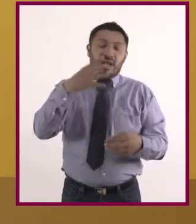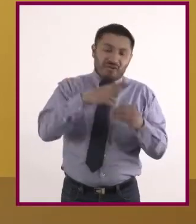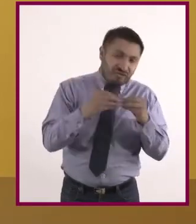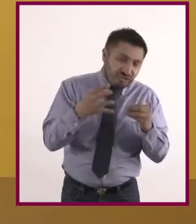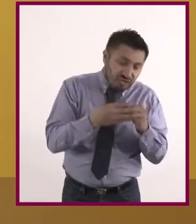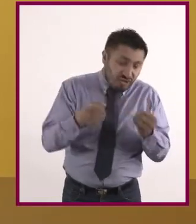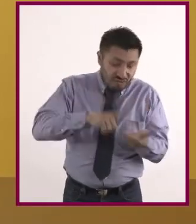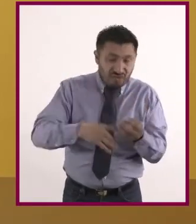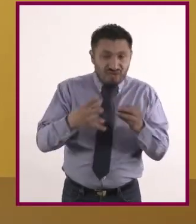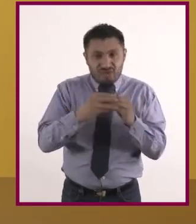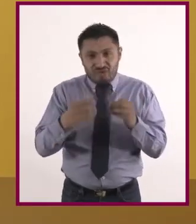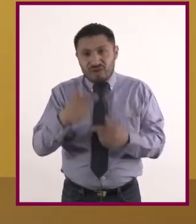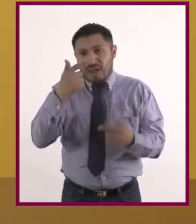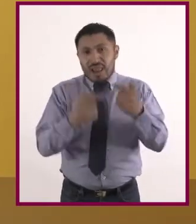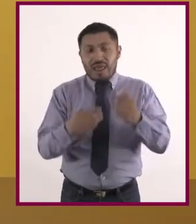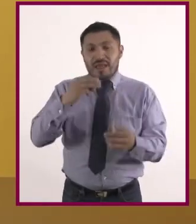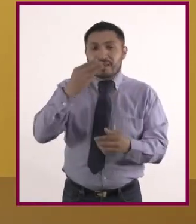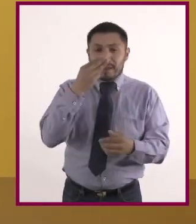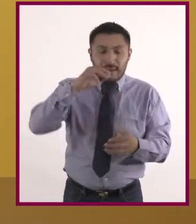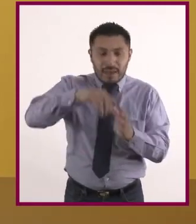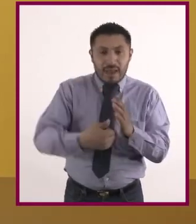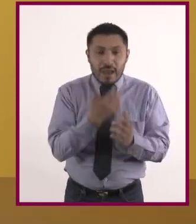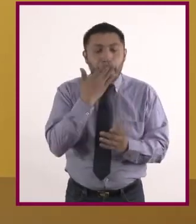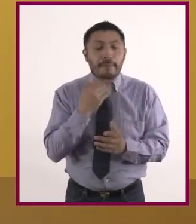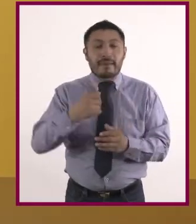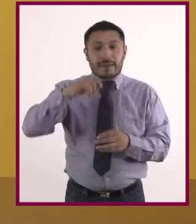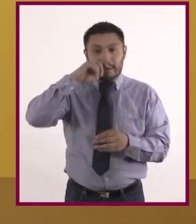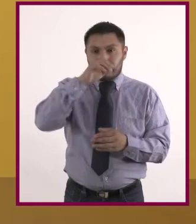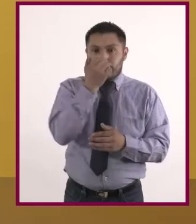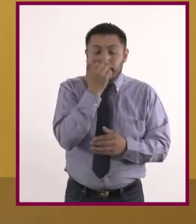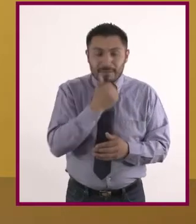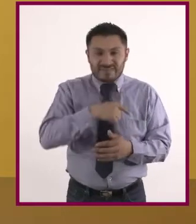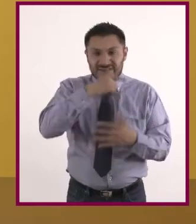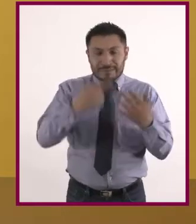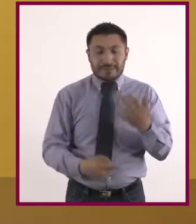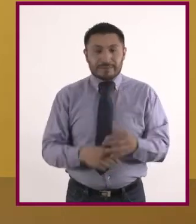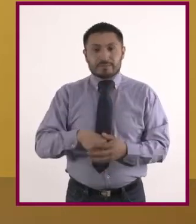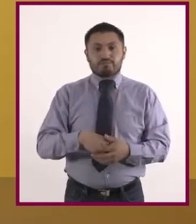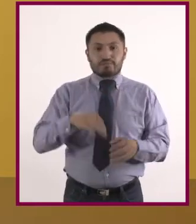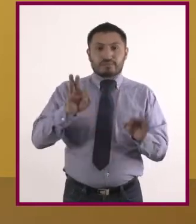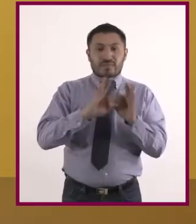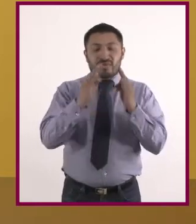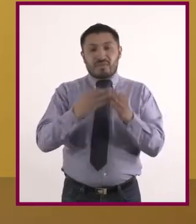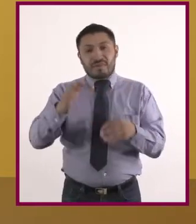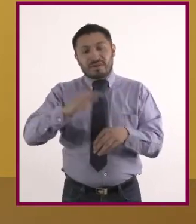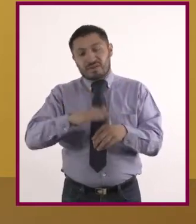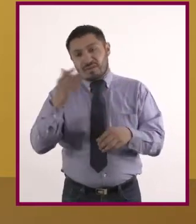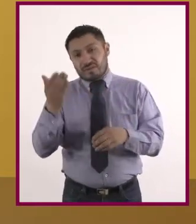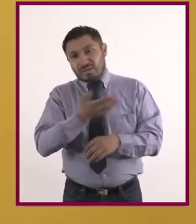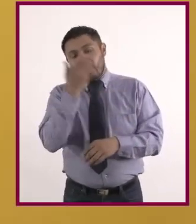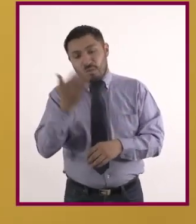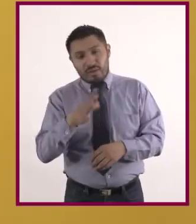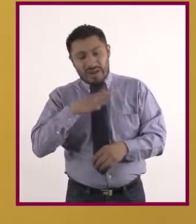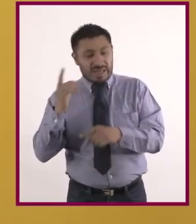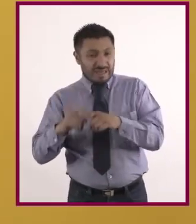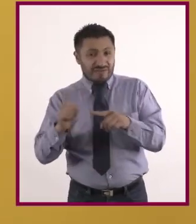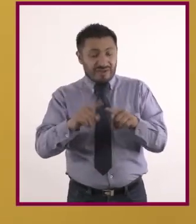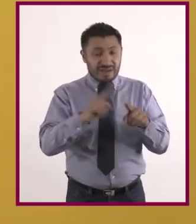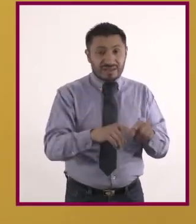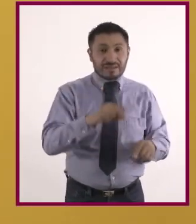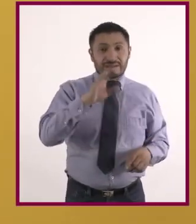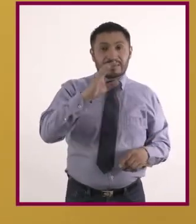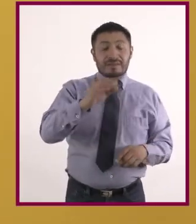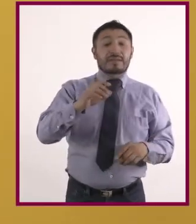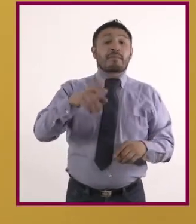miel, azúcar y sus derivados. Las formas más comunes son la glucosa, galactosa, sacarosa y lactosa. Carbohidratos